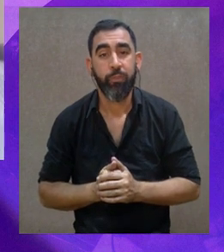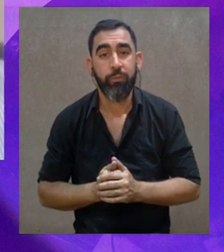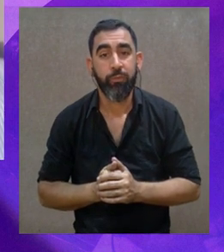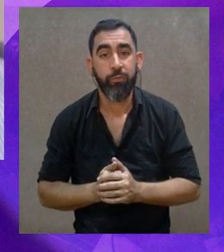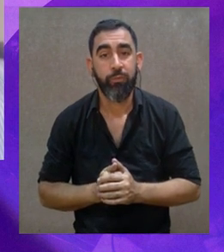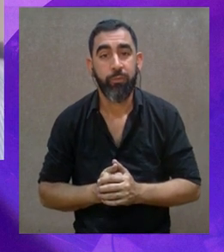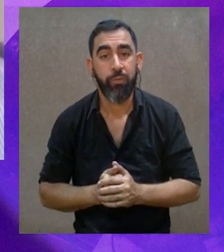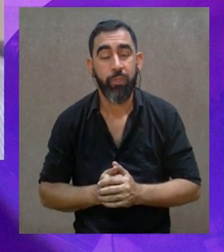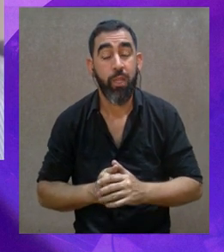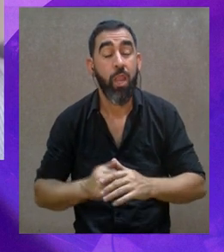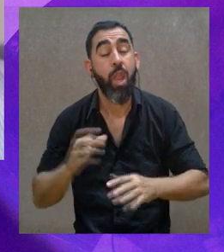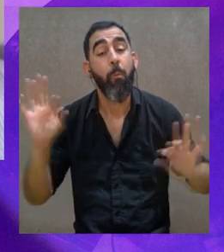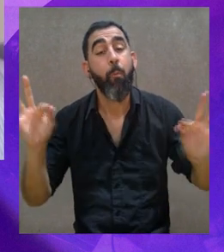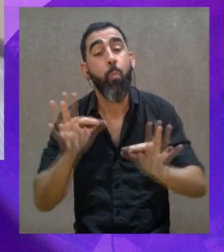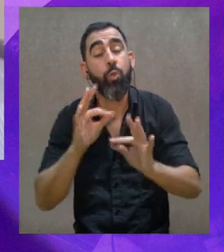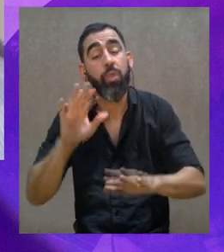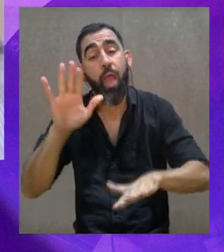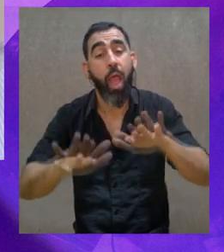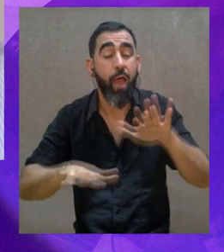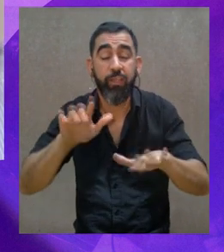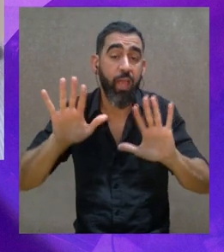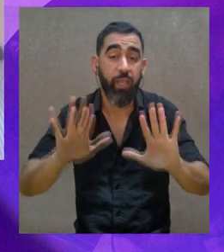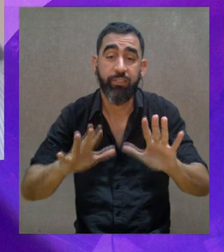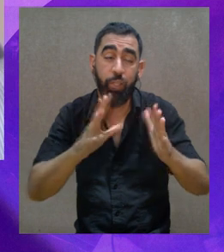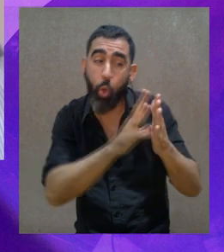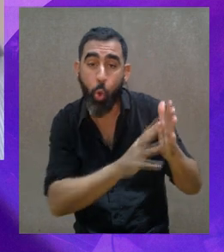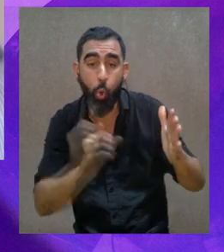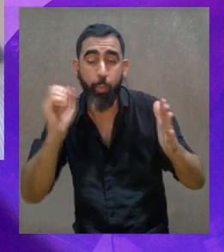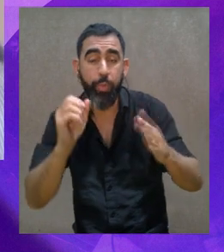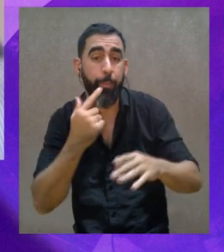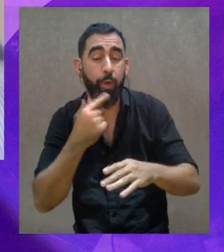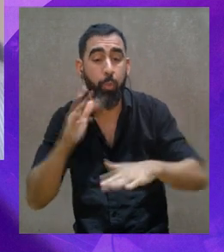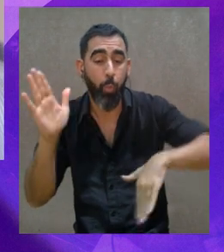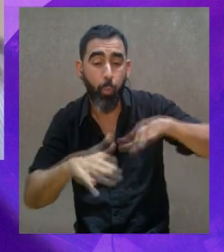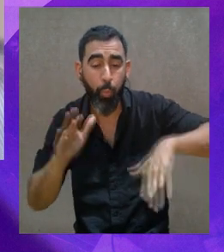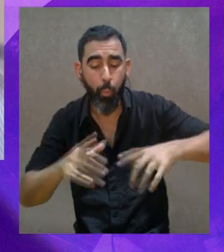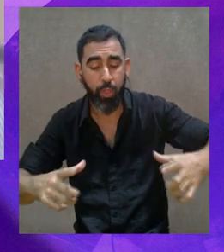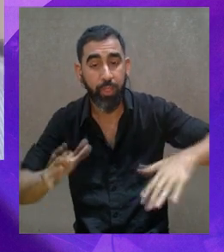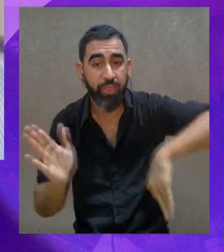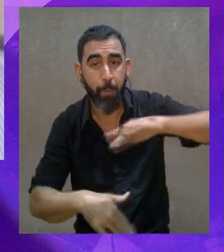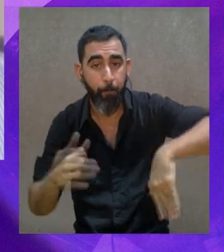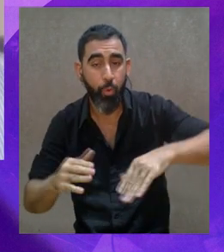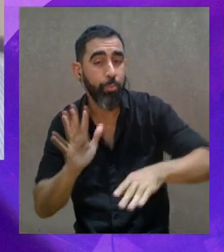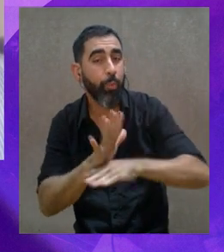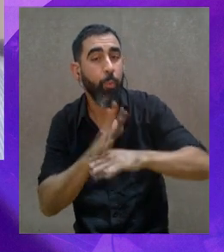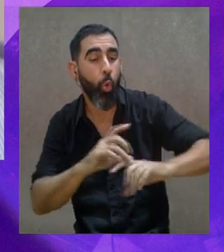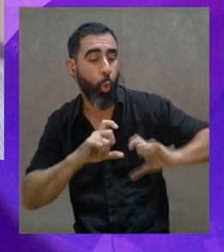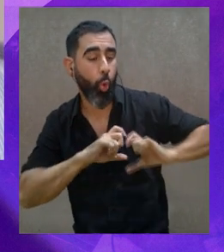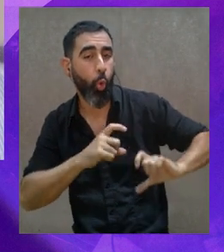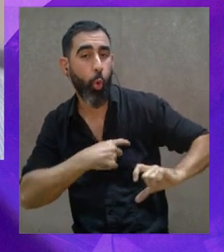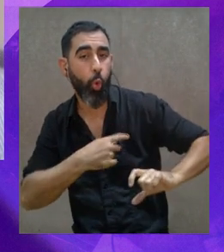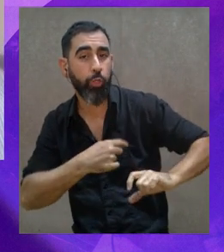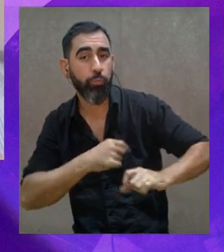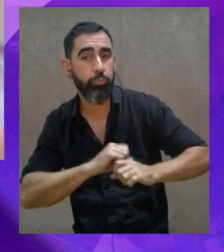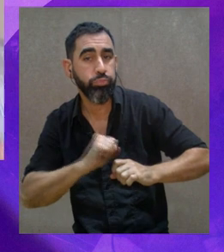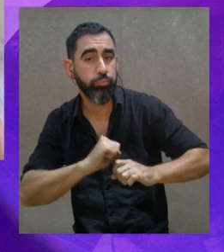¿no? La percusión muchas veces es eso lo que trata de imitar, el latido de un corazón. Entonces son cosas muy profundas